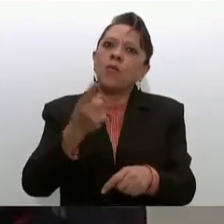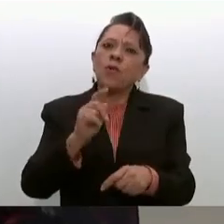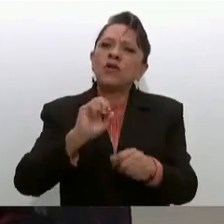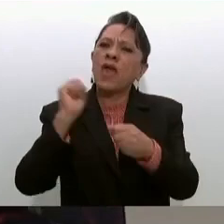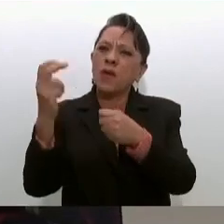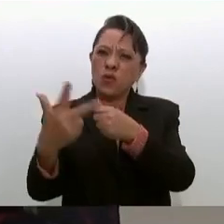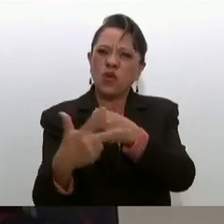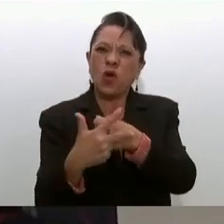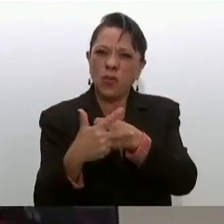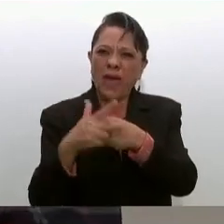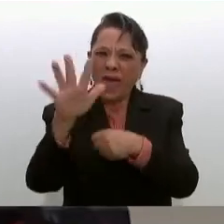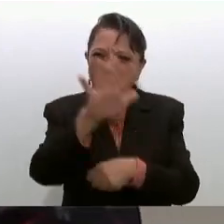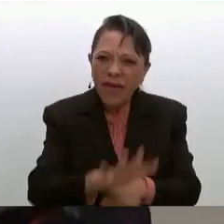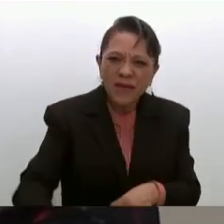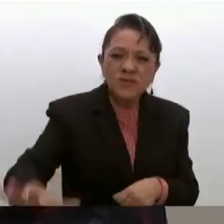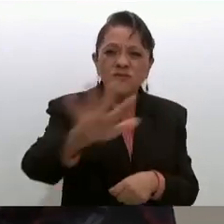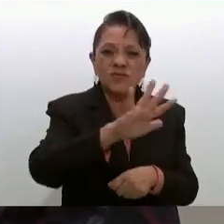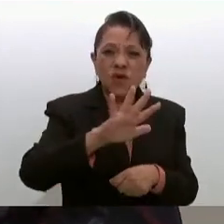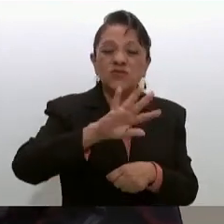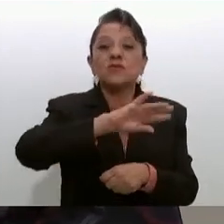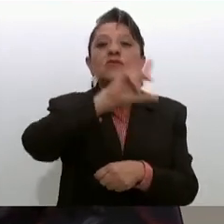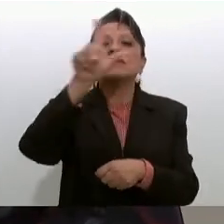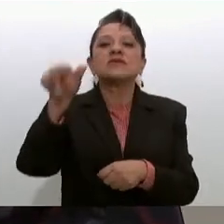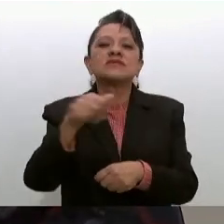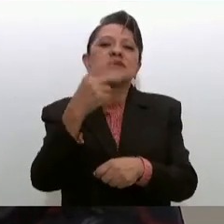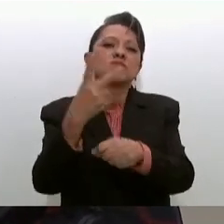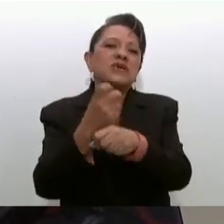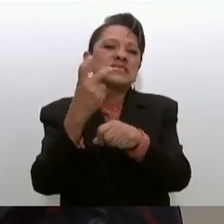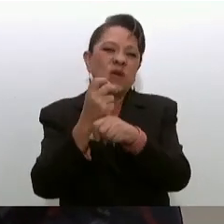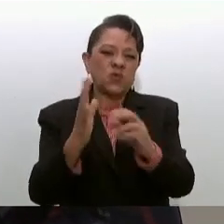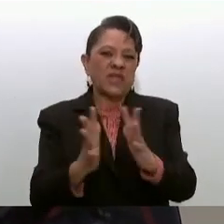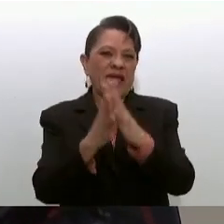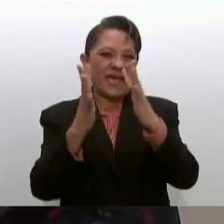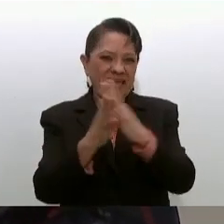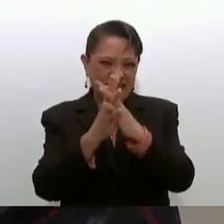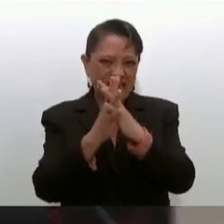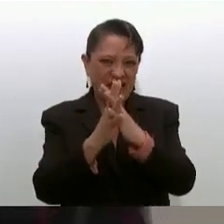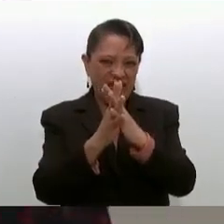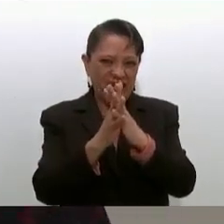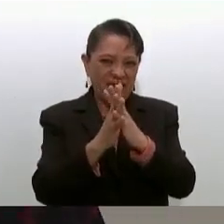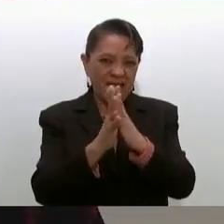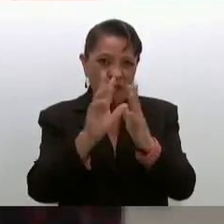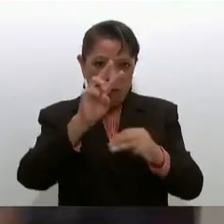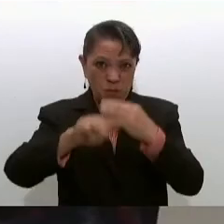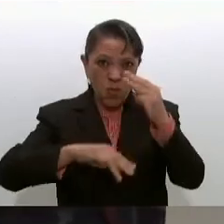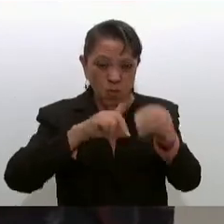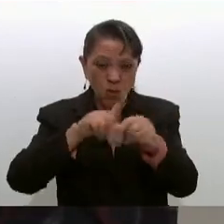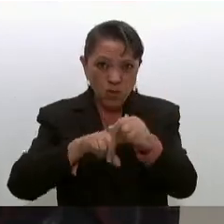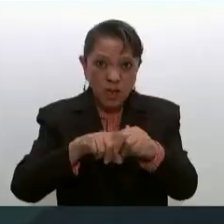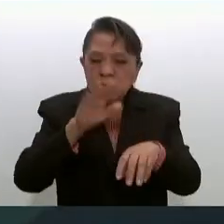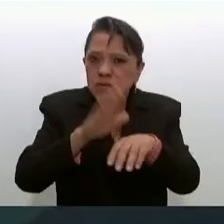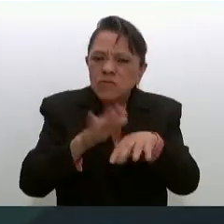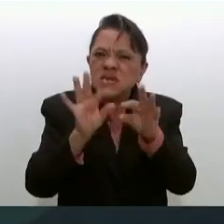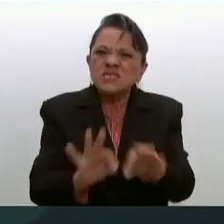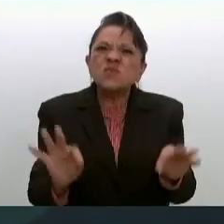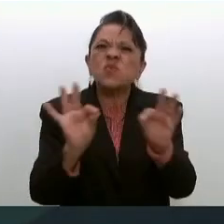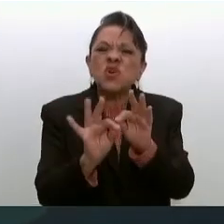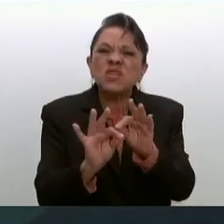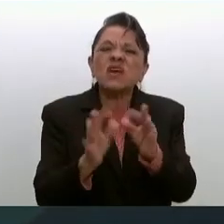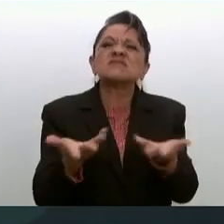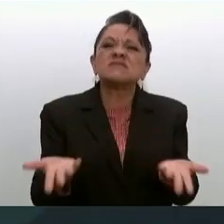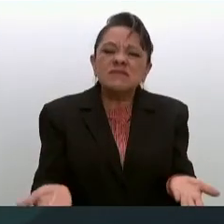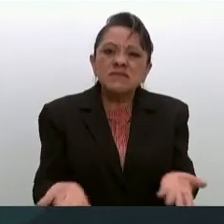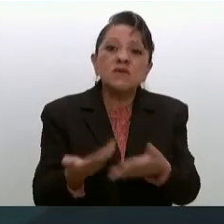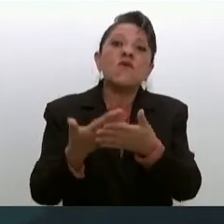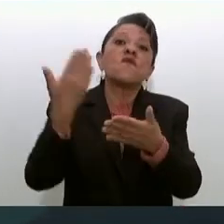Europa después de la Segunda Guerra Mundial lo más importante fue la